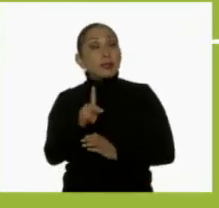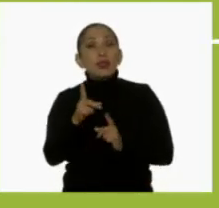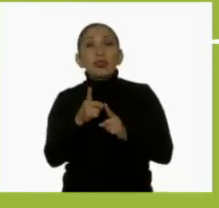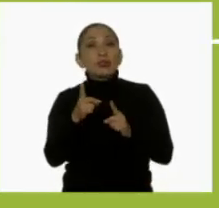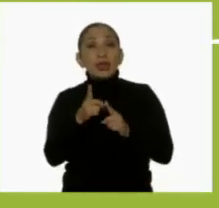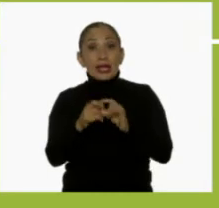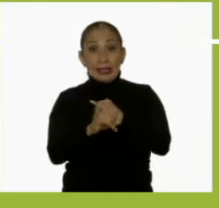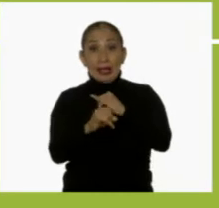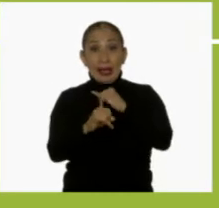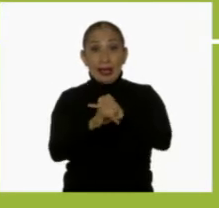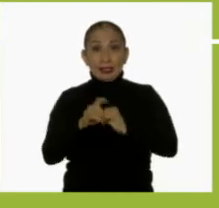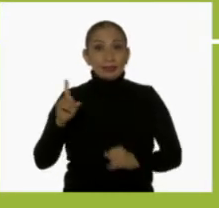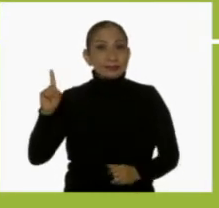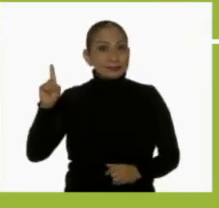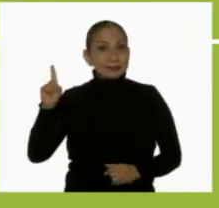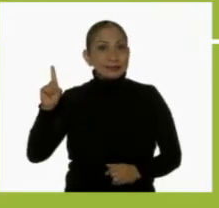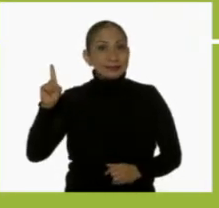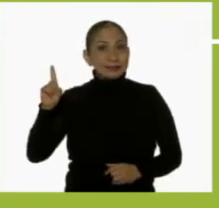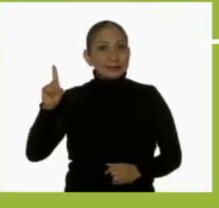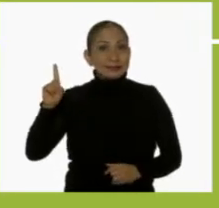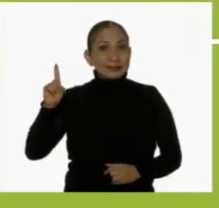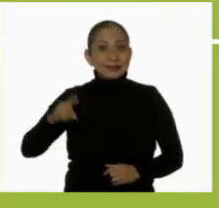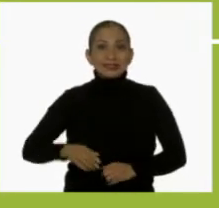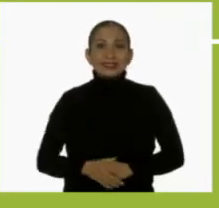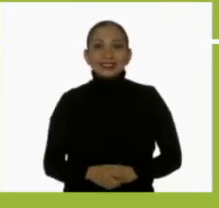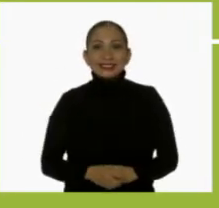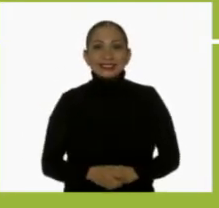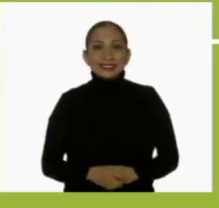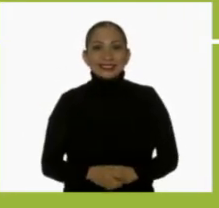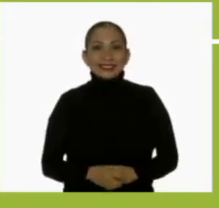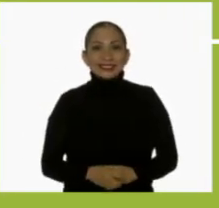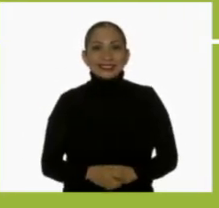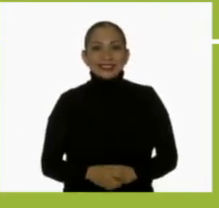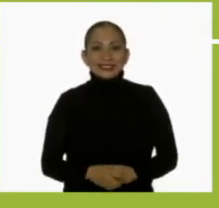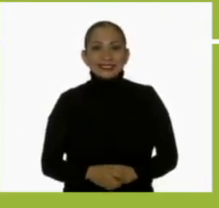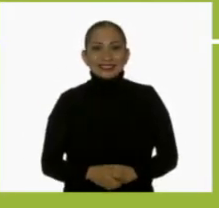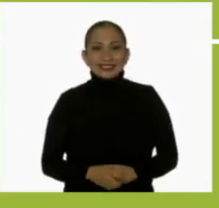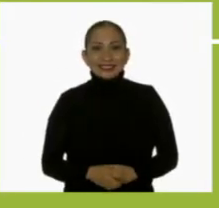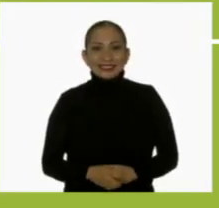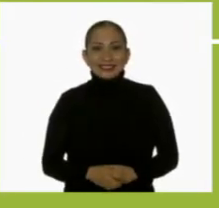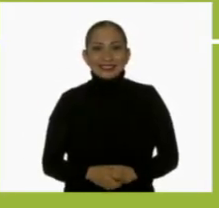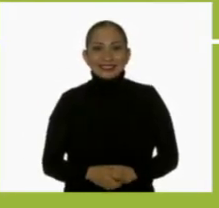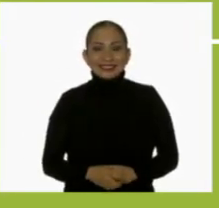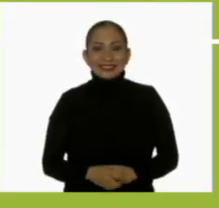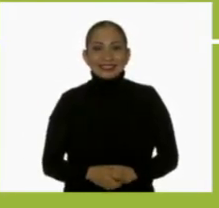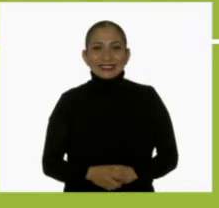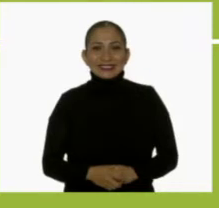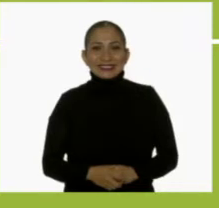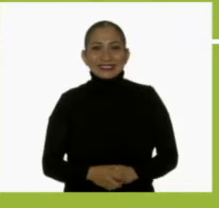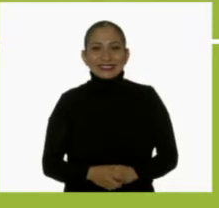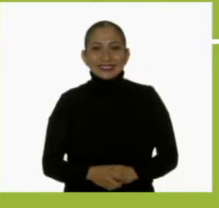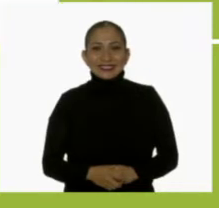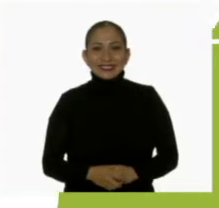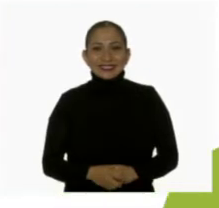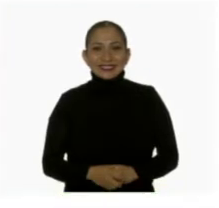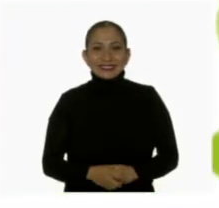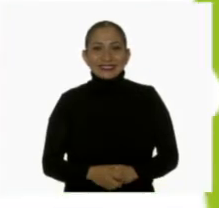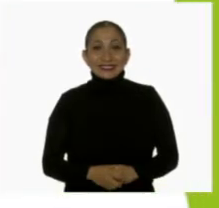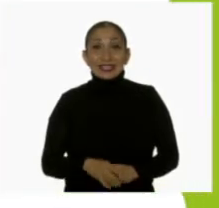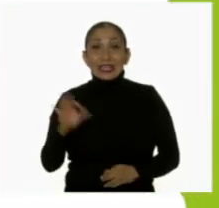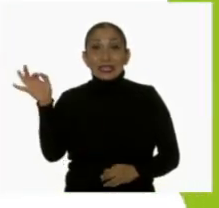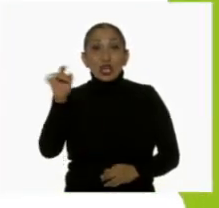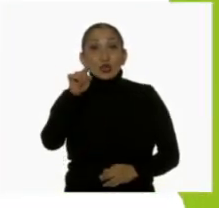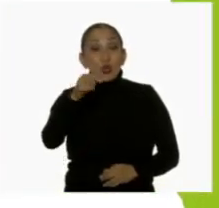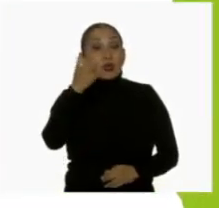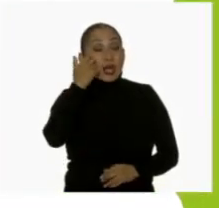en la página conalitej.cep.gov.mx. Si